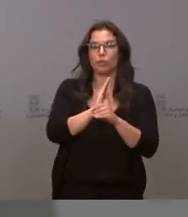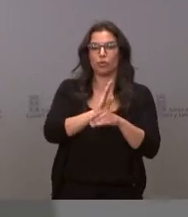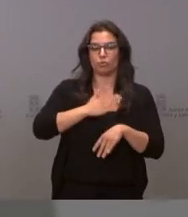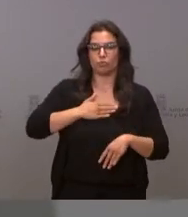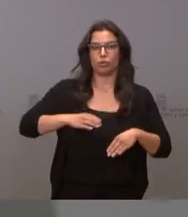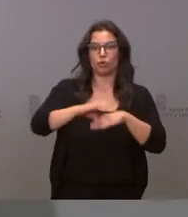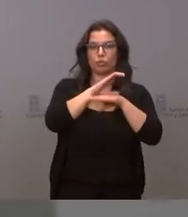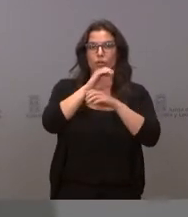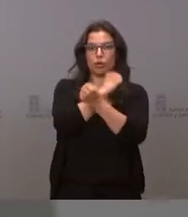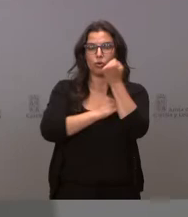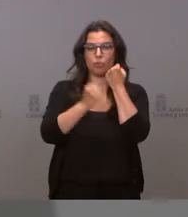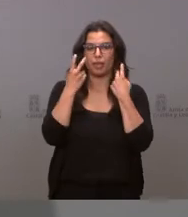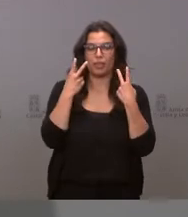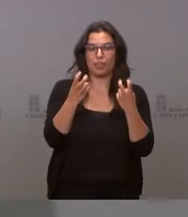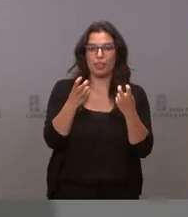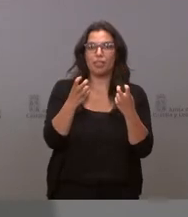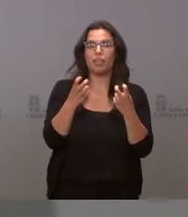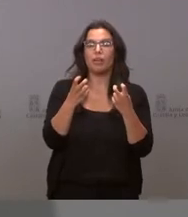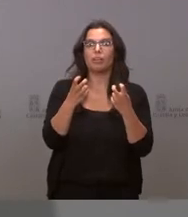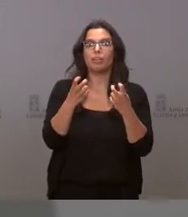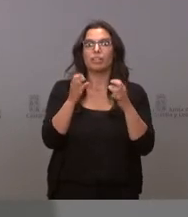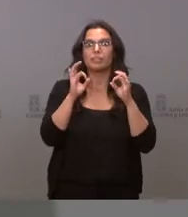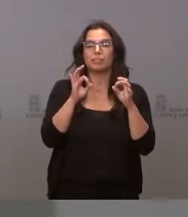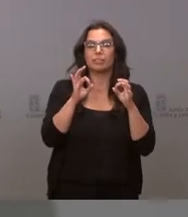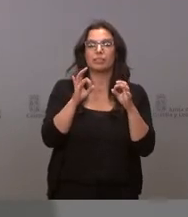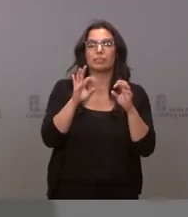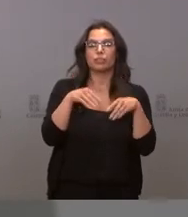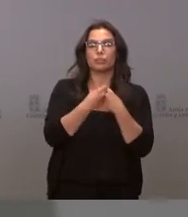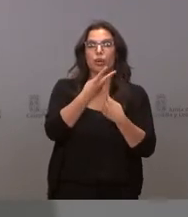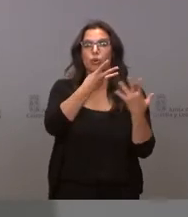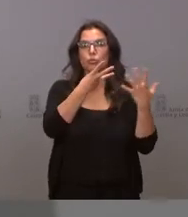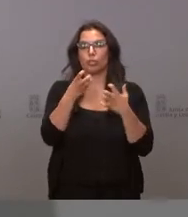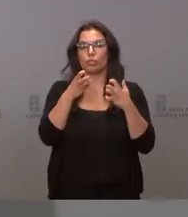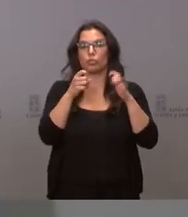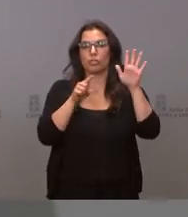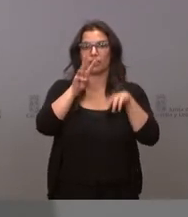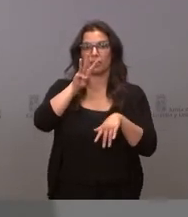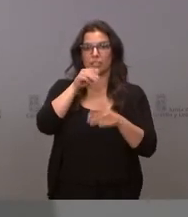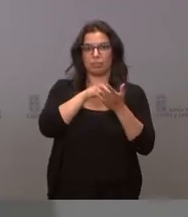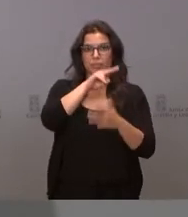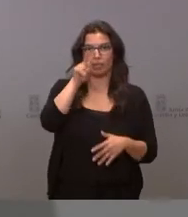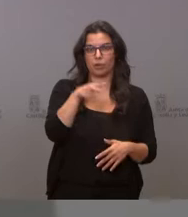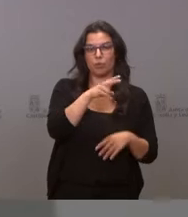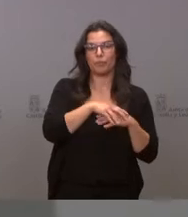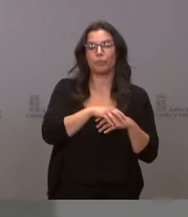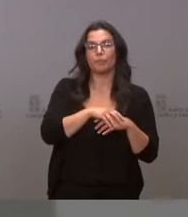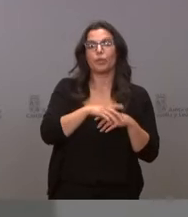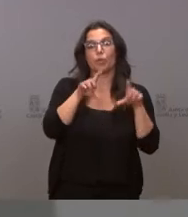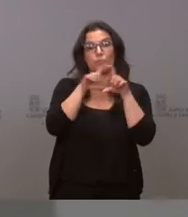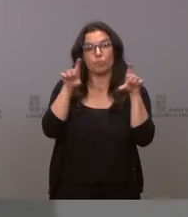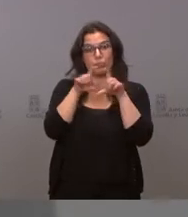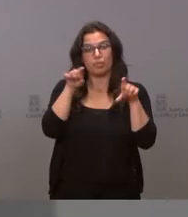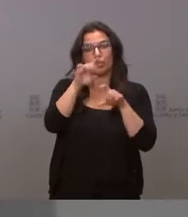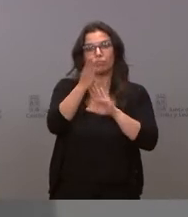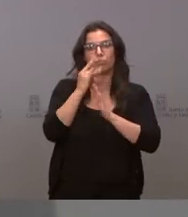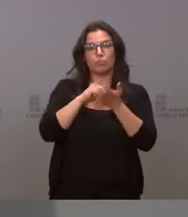Consejería de Economía y Hacienda a través del ICE de 863.000 euros, para un proyecto que va a permitir unas